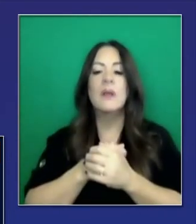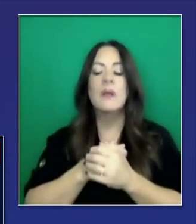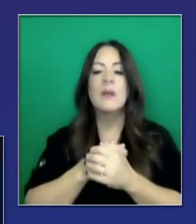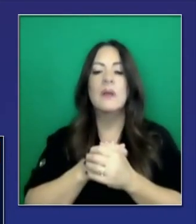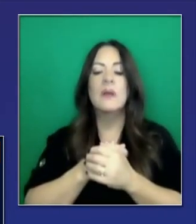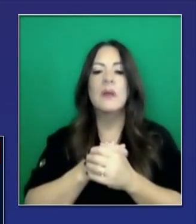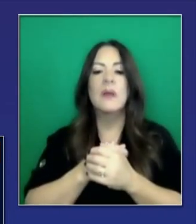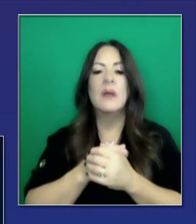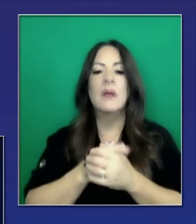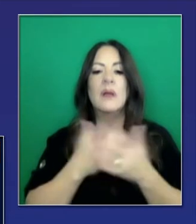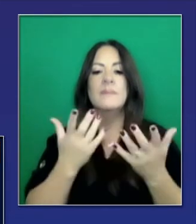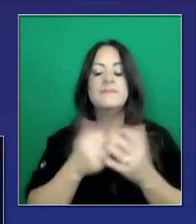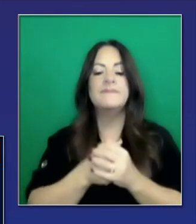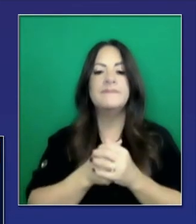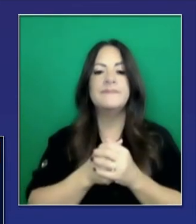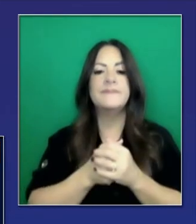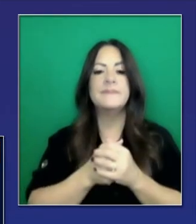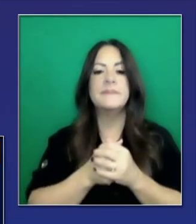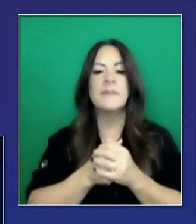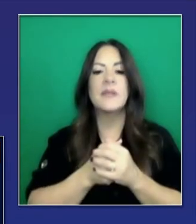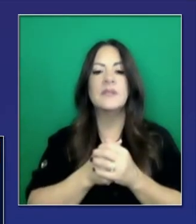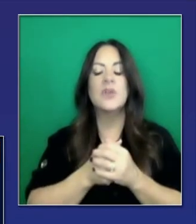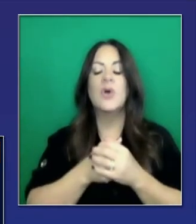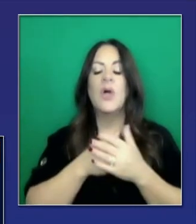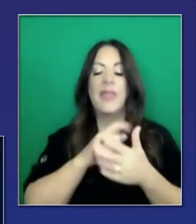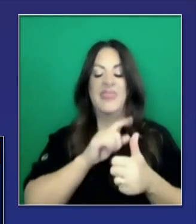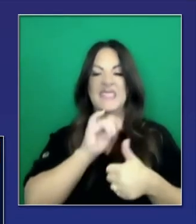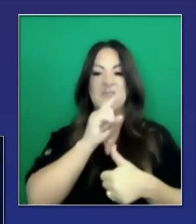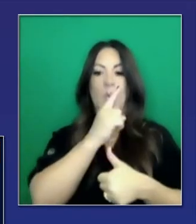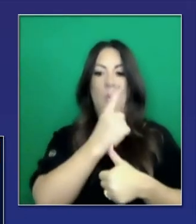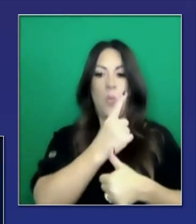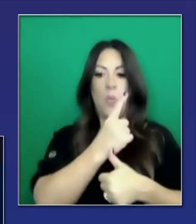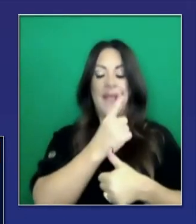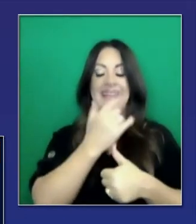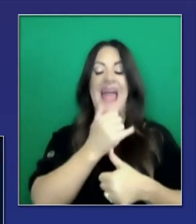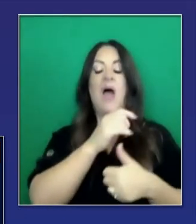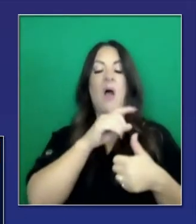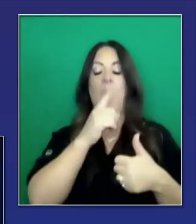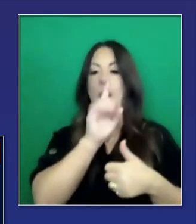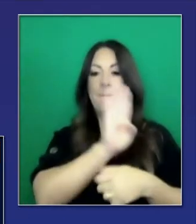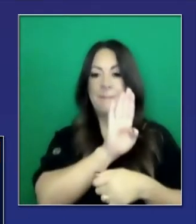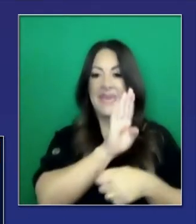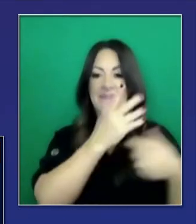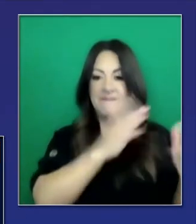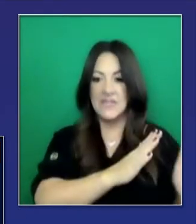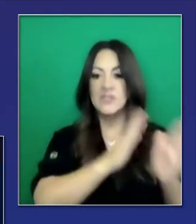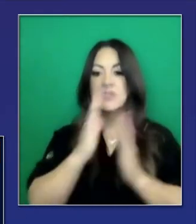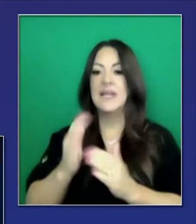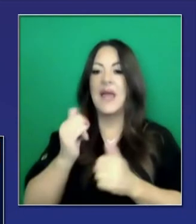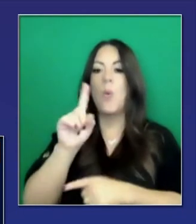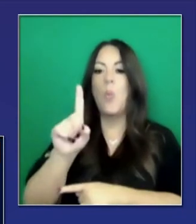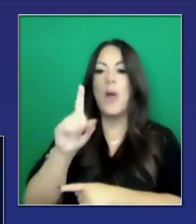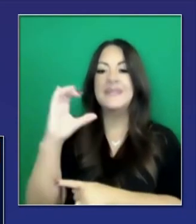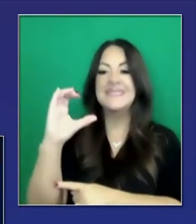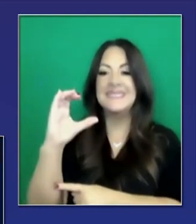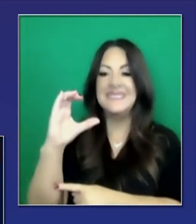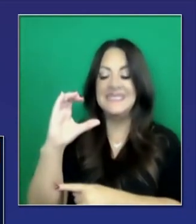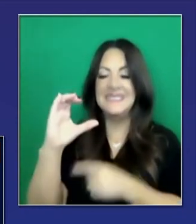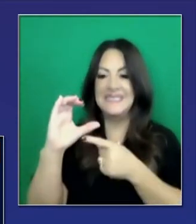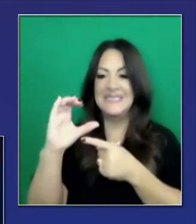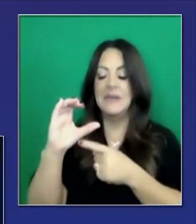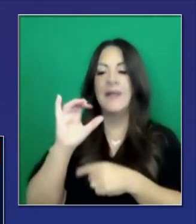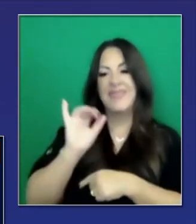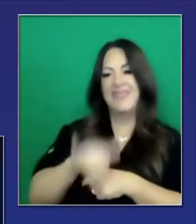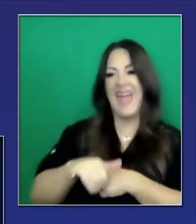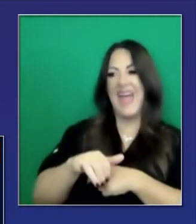en la cárcel, que están aprisionados. Y la fase 1C, esa se está considerando y se discutirá el